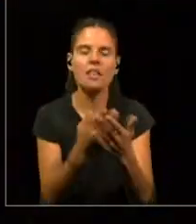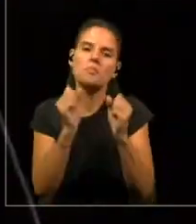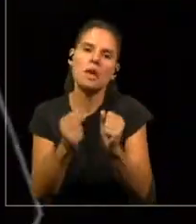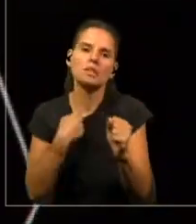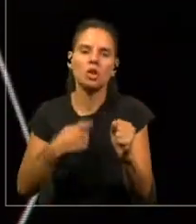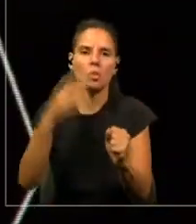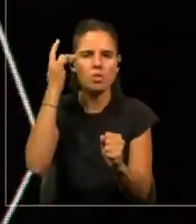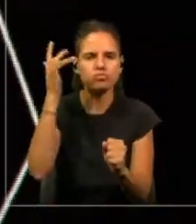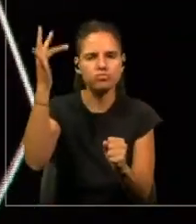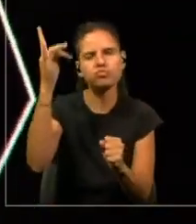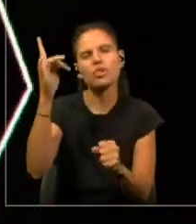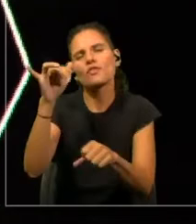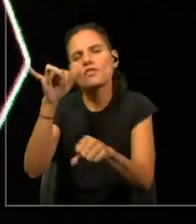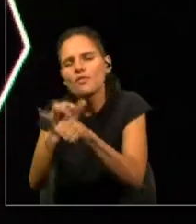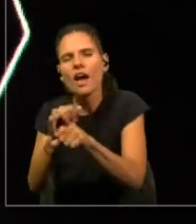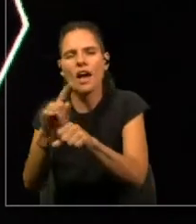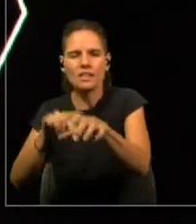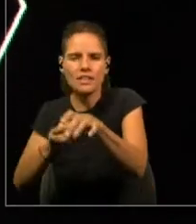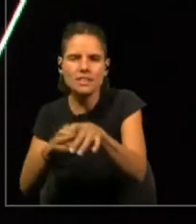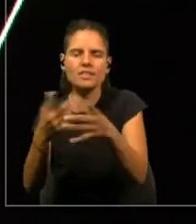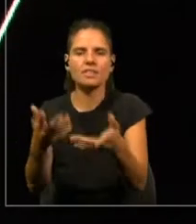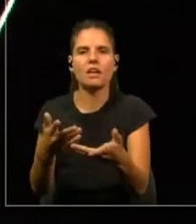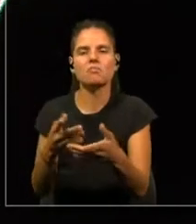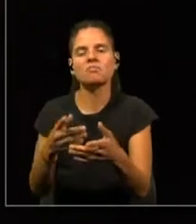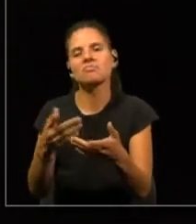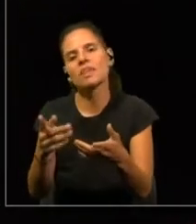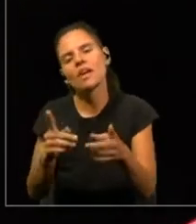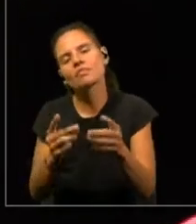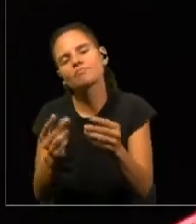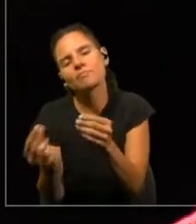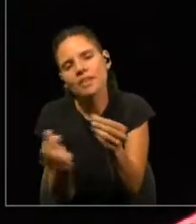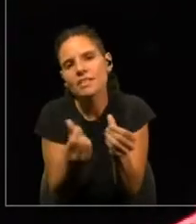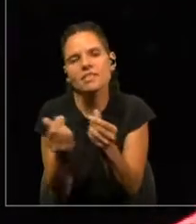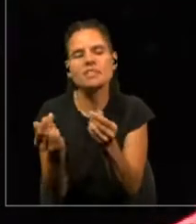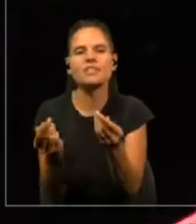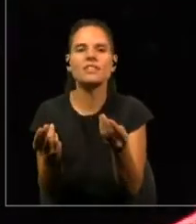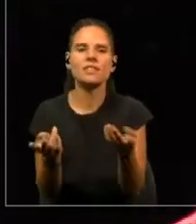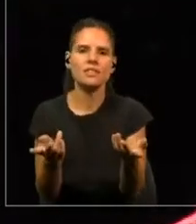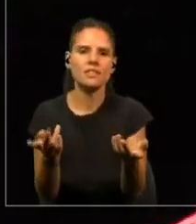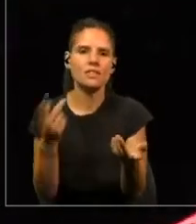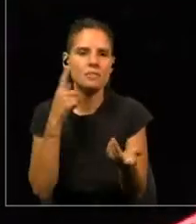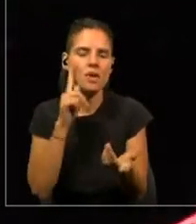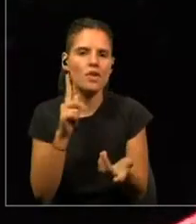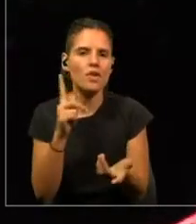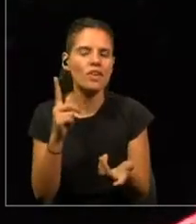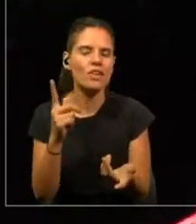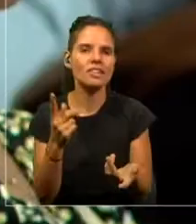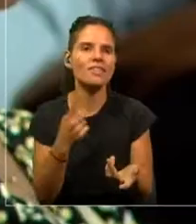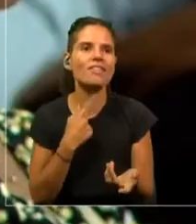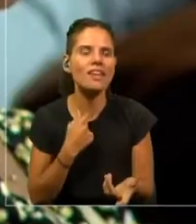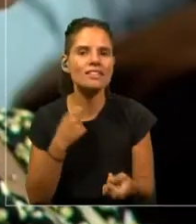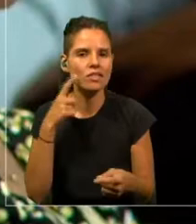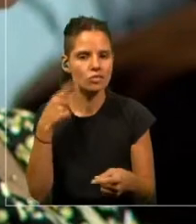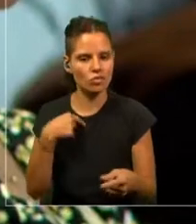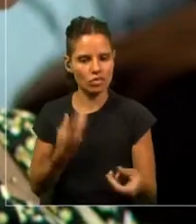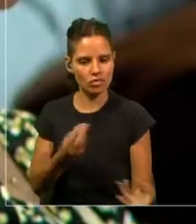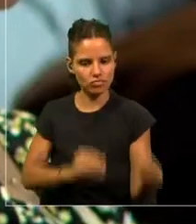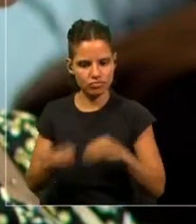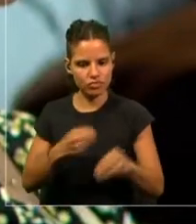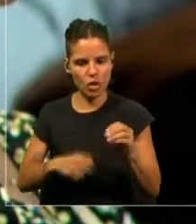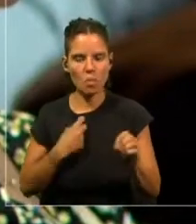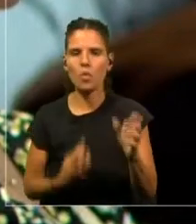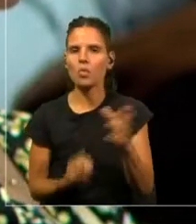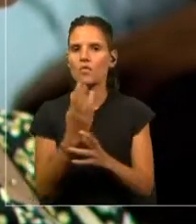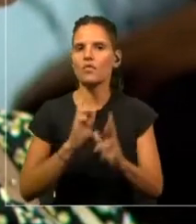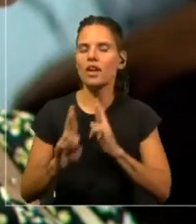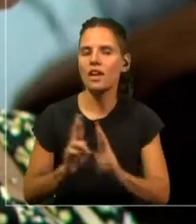artificiales y cosas así, pero lo interesante es que estamos formando nuestras nuevas relaciones.